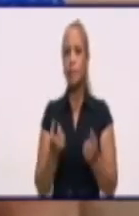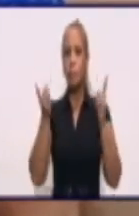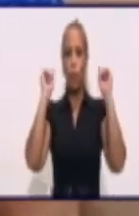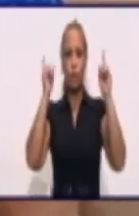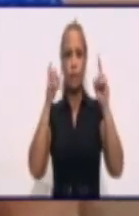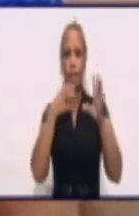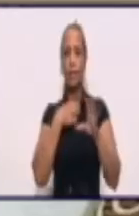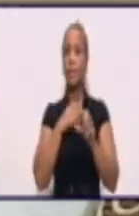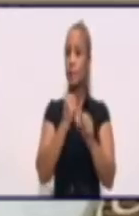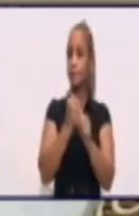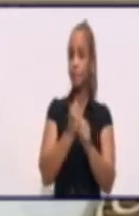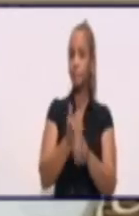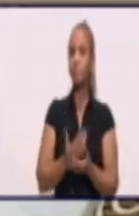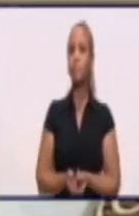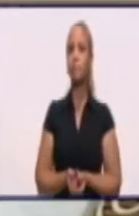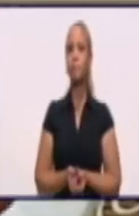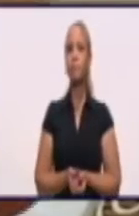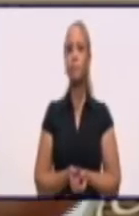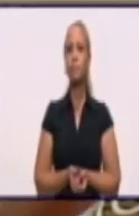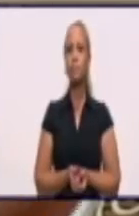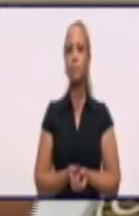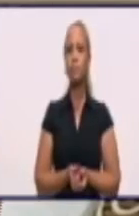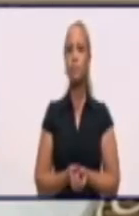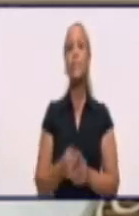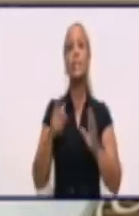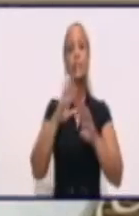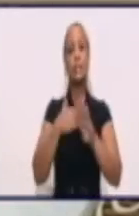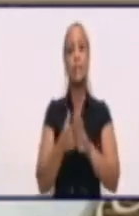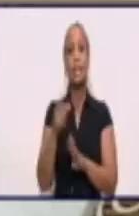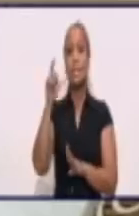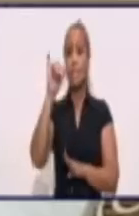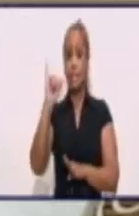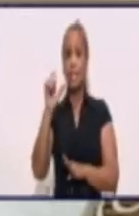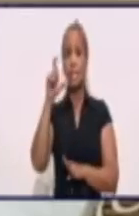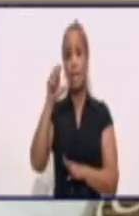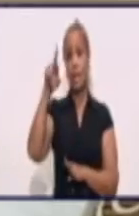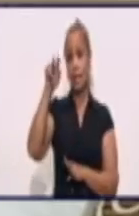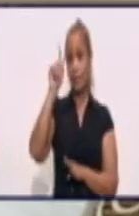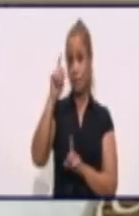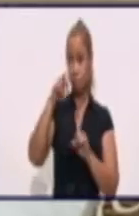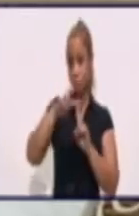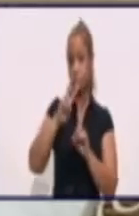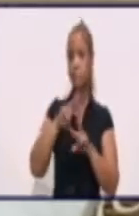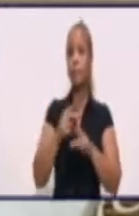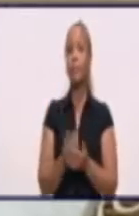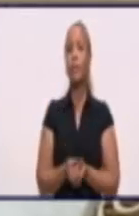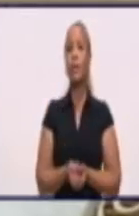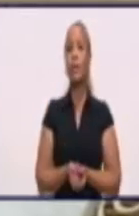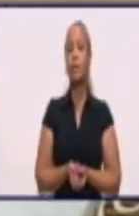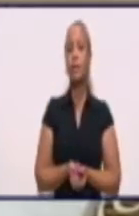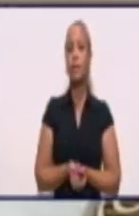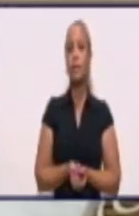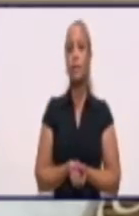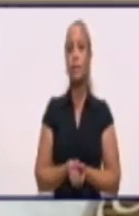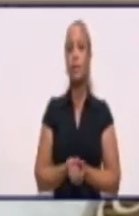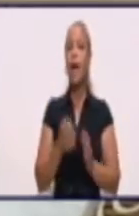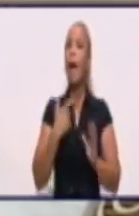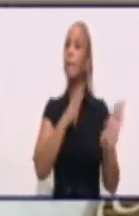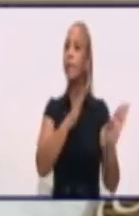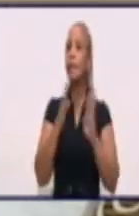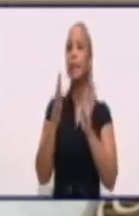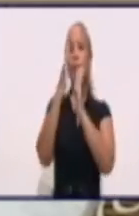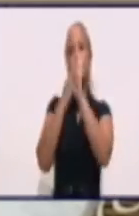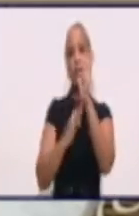los objetivos de trabajo del ICRT como entidad y organismo, vamos a partir de agosto